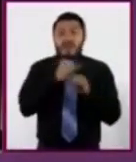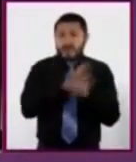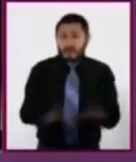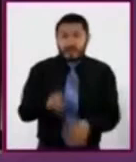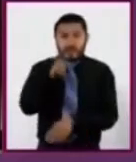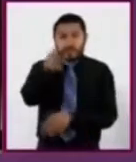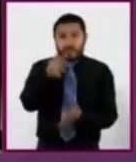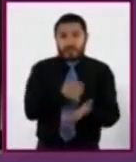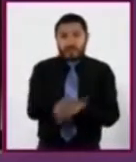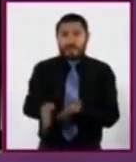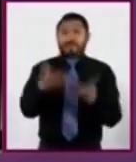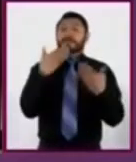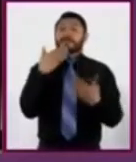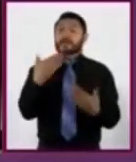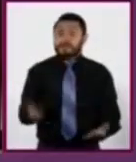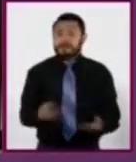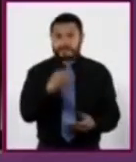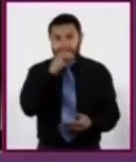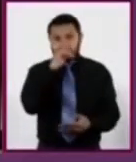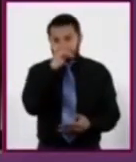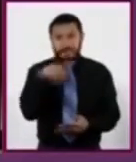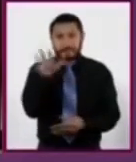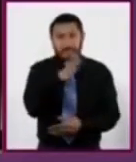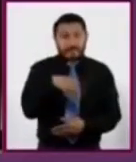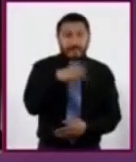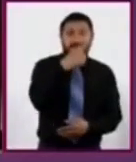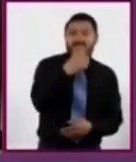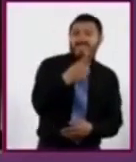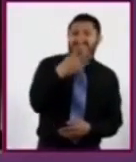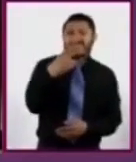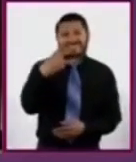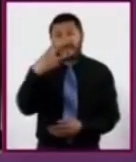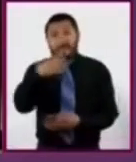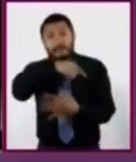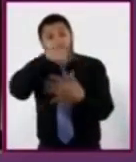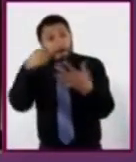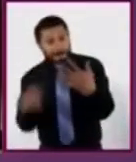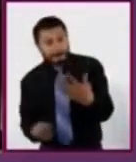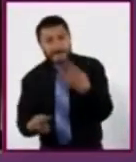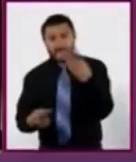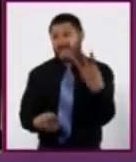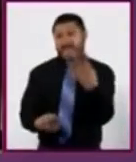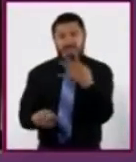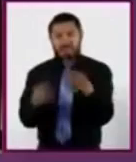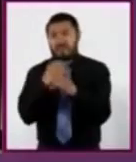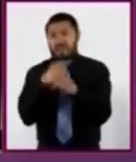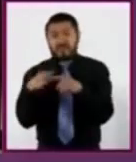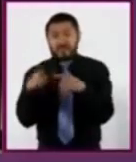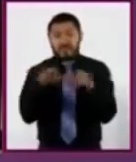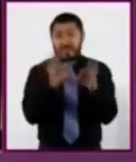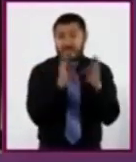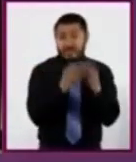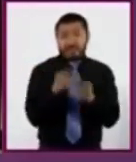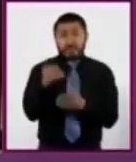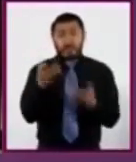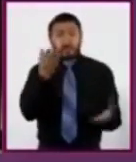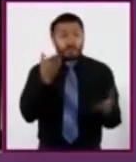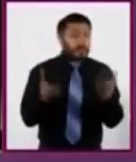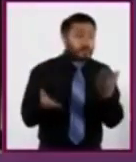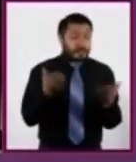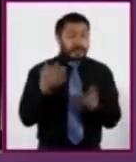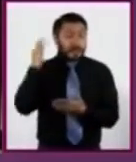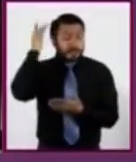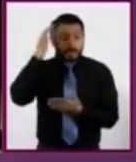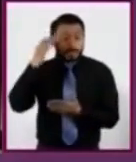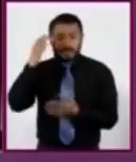decisiones. Busca en tres o cuatro fuentes diferentes, compáralas y analízalas. Ten cuidado de no abrumarte